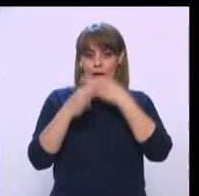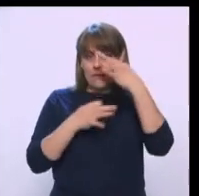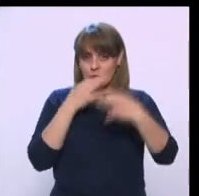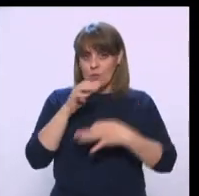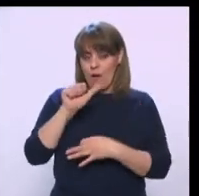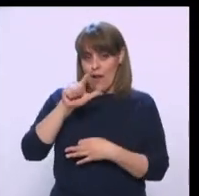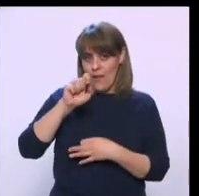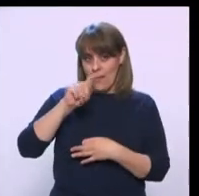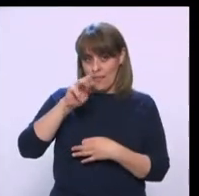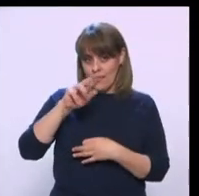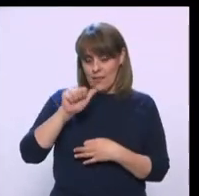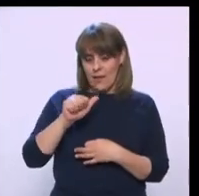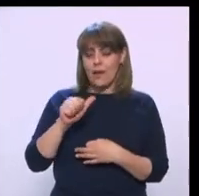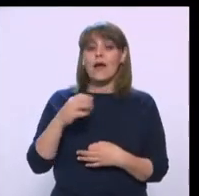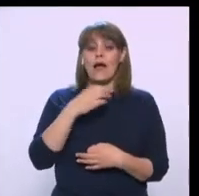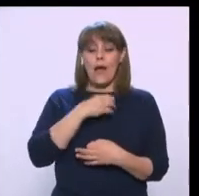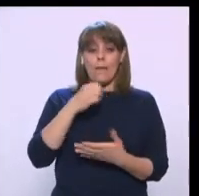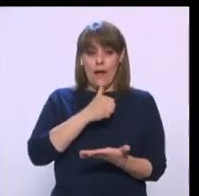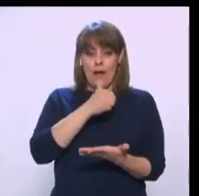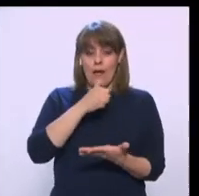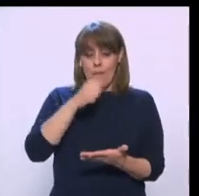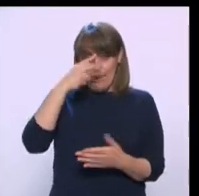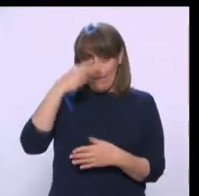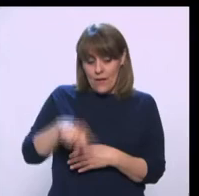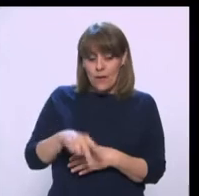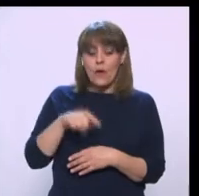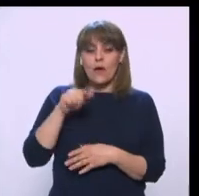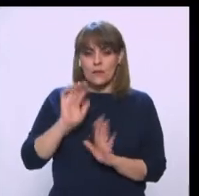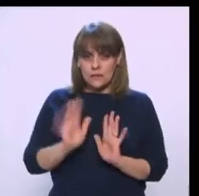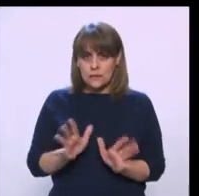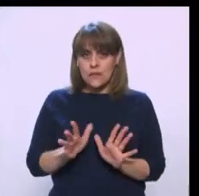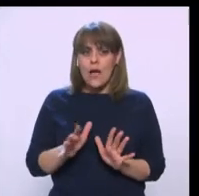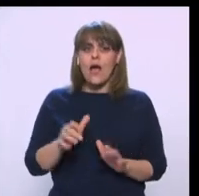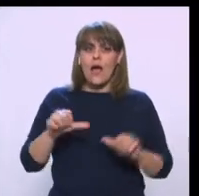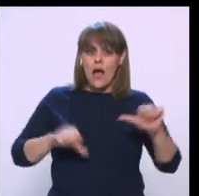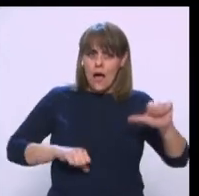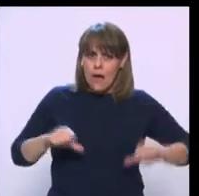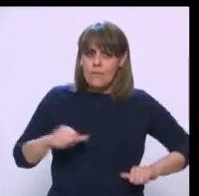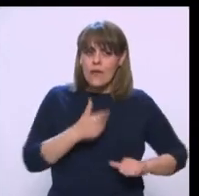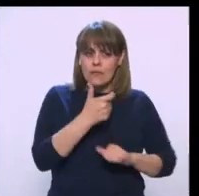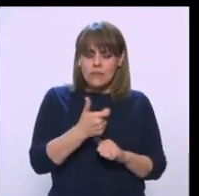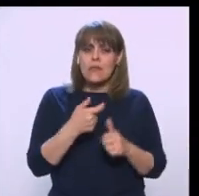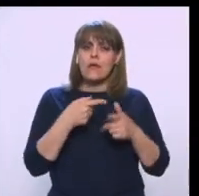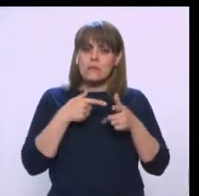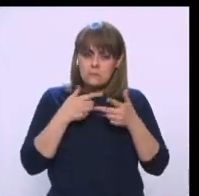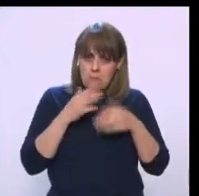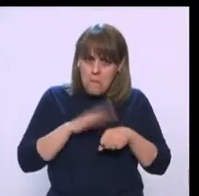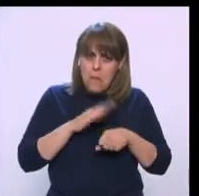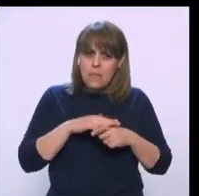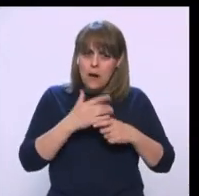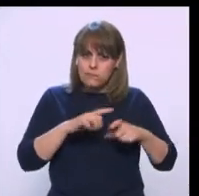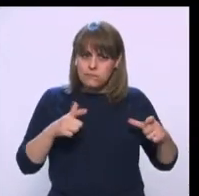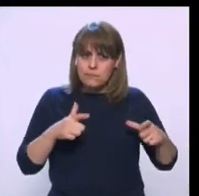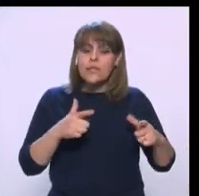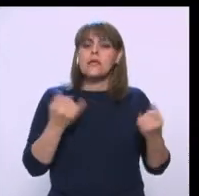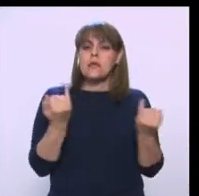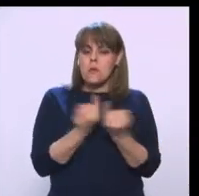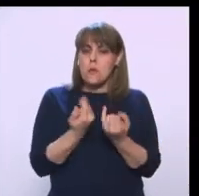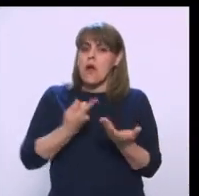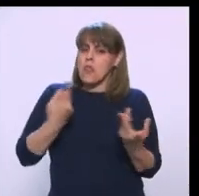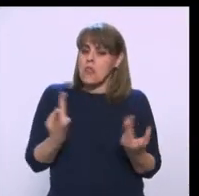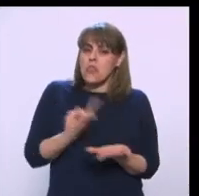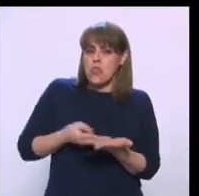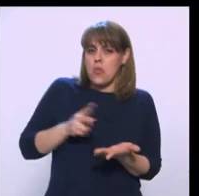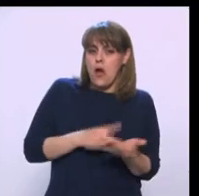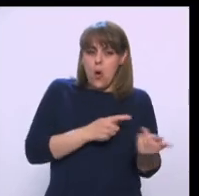que la capital del país ha logrado incrementar el número de actividades económicas permitidas y al mismo tiempo contener la pandemia. Sin embargo,